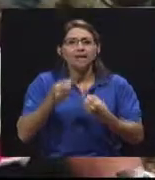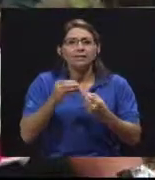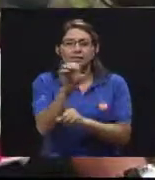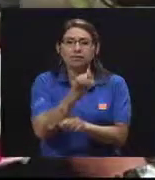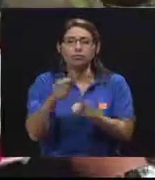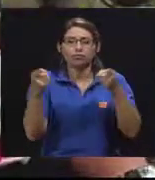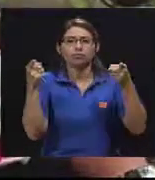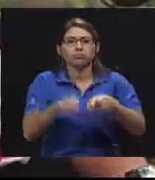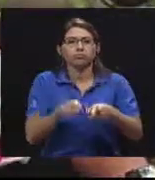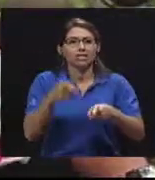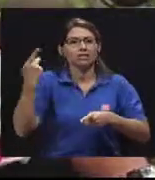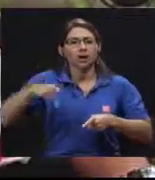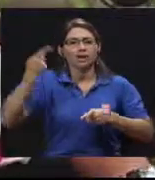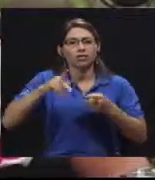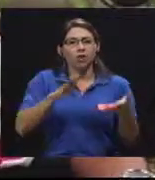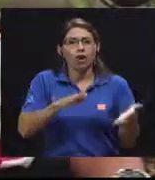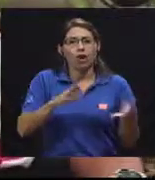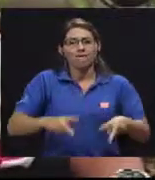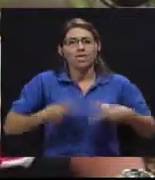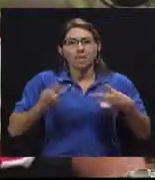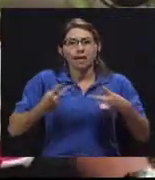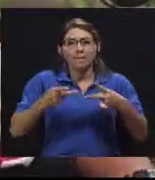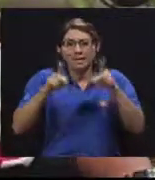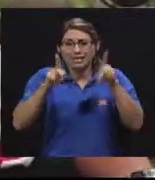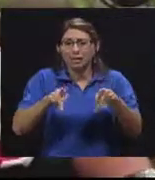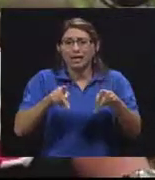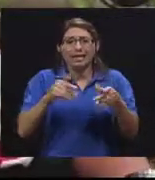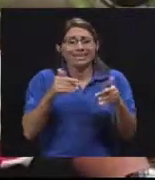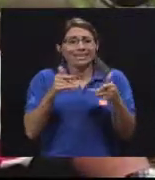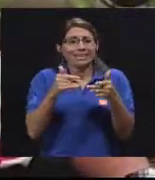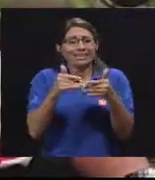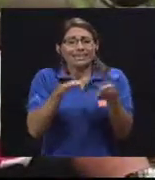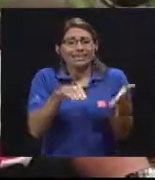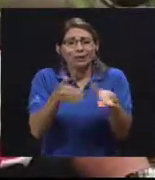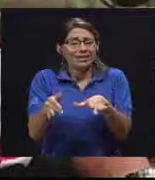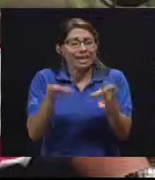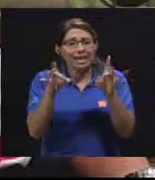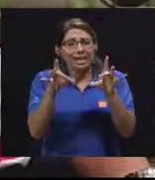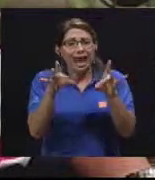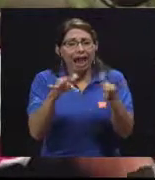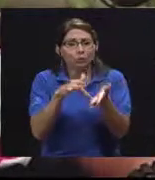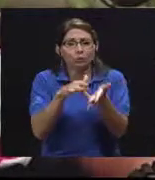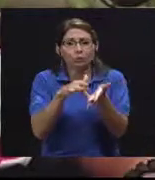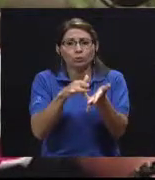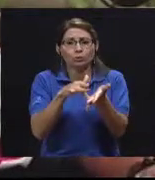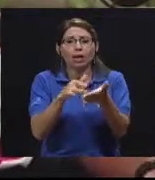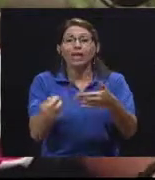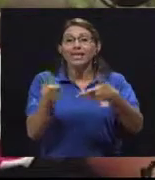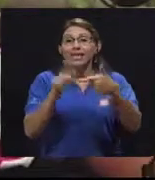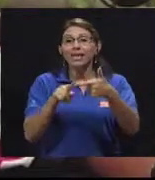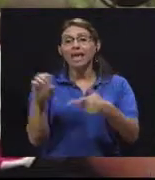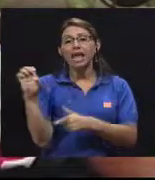inminente la vida, un paciente muy delicado, muy grave, y emergencias son